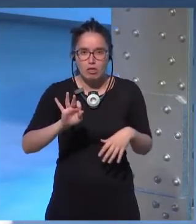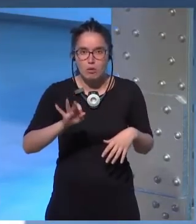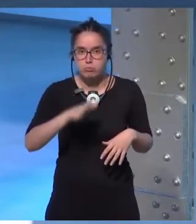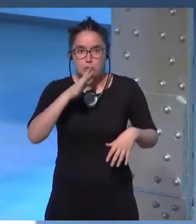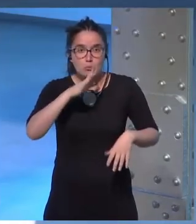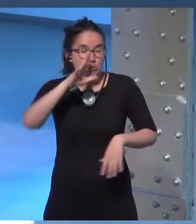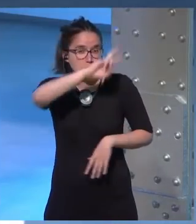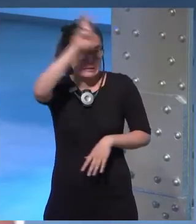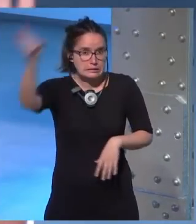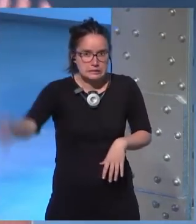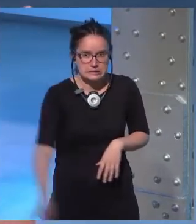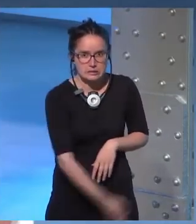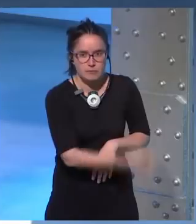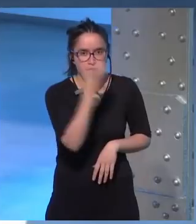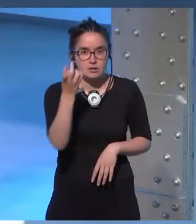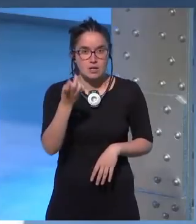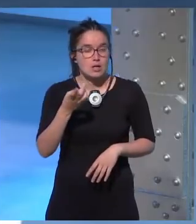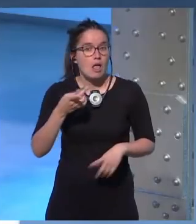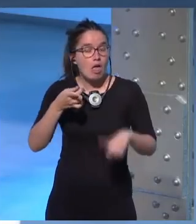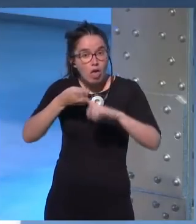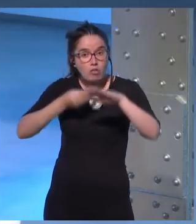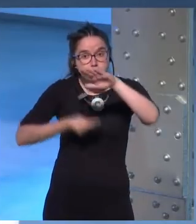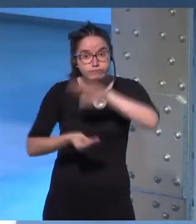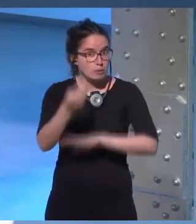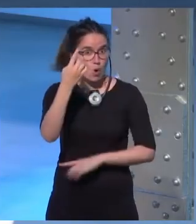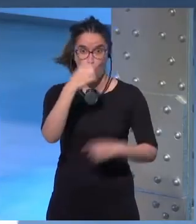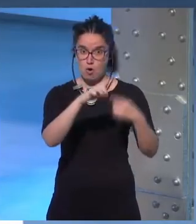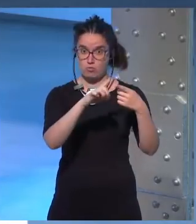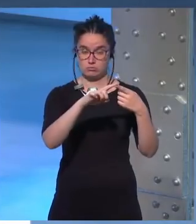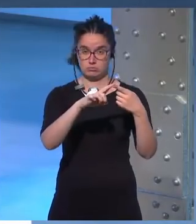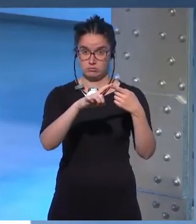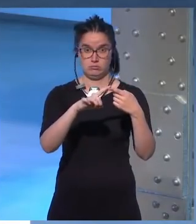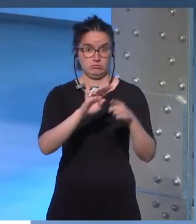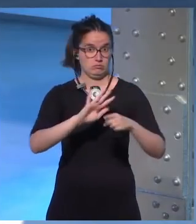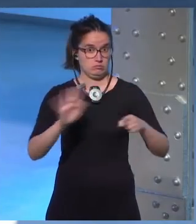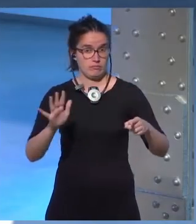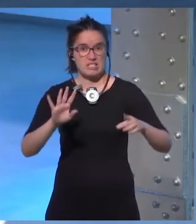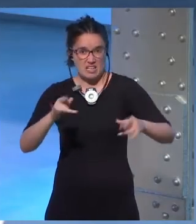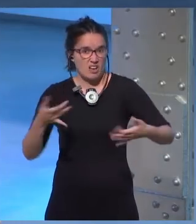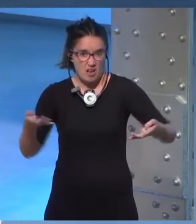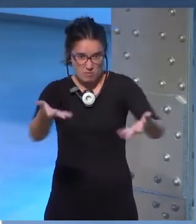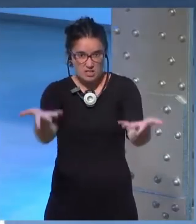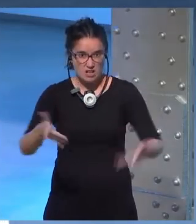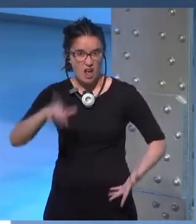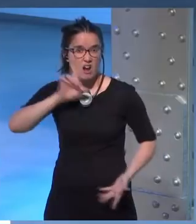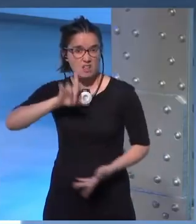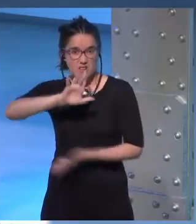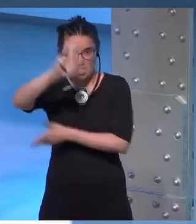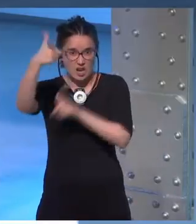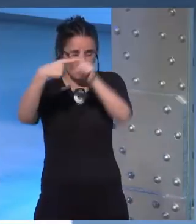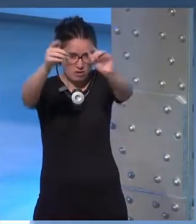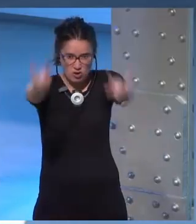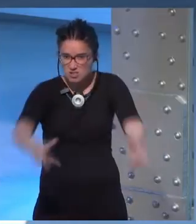por muchos motivos distintos y el tener descendencia no es más que uno y si además que coño lesbianas en el espacio